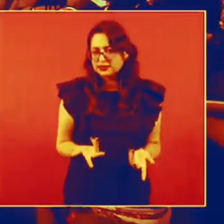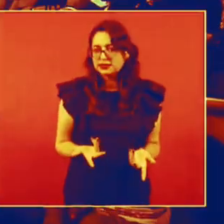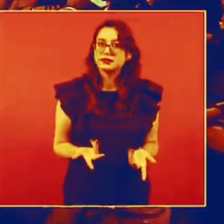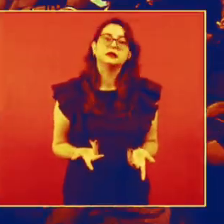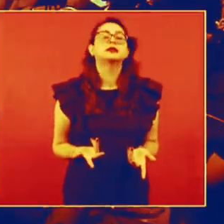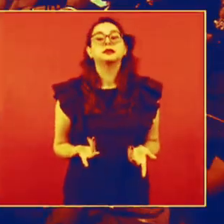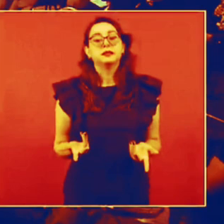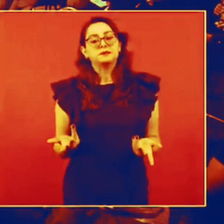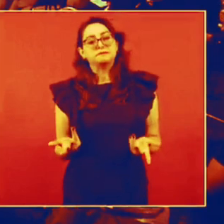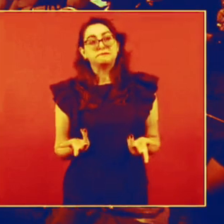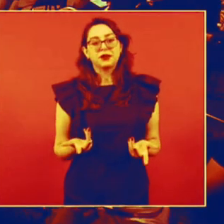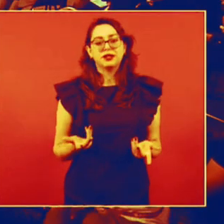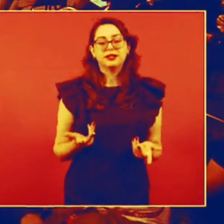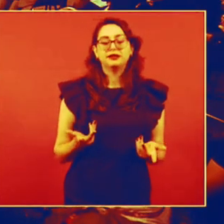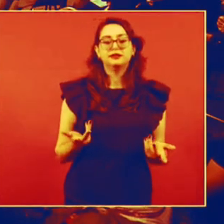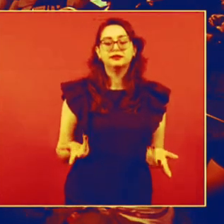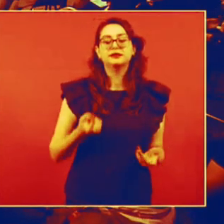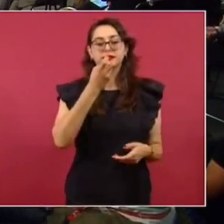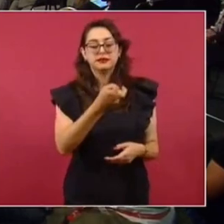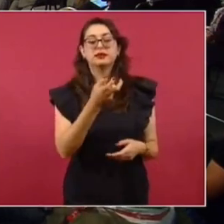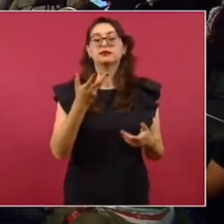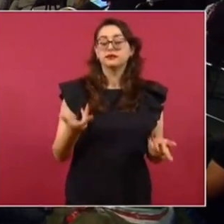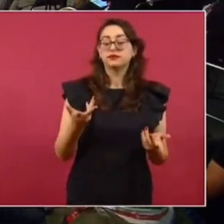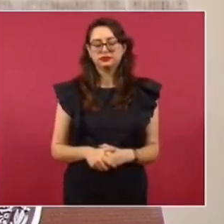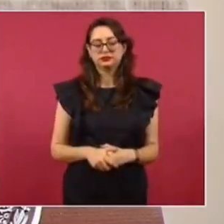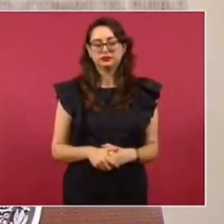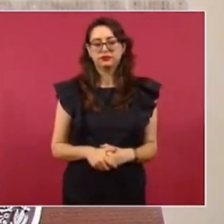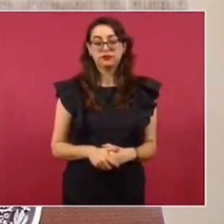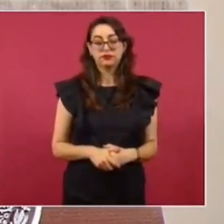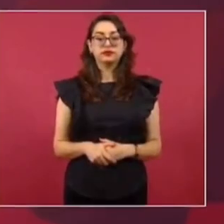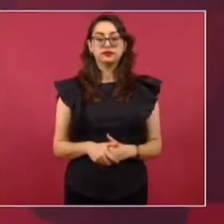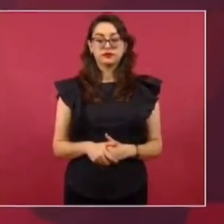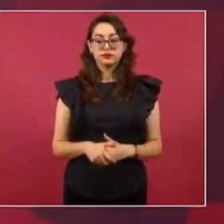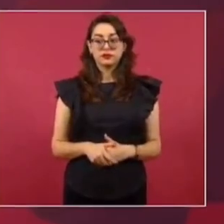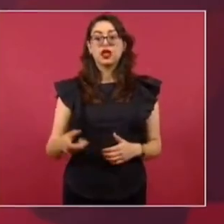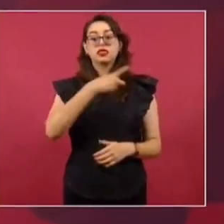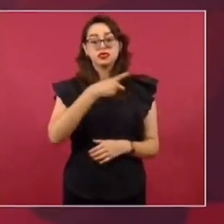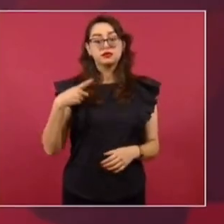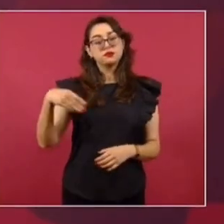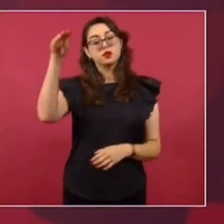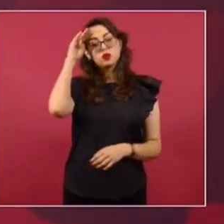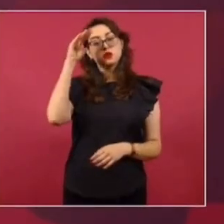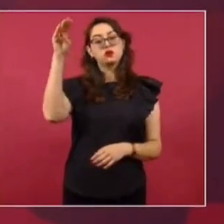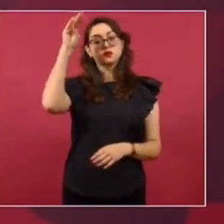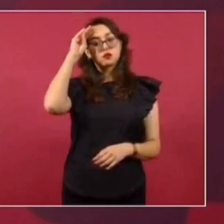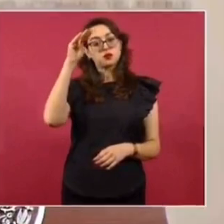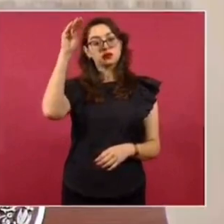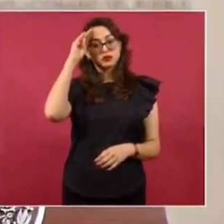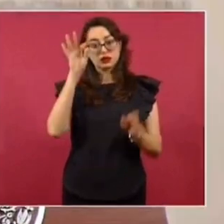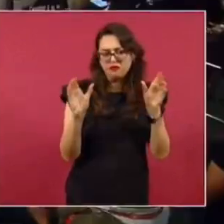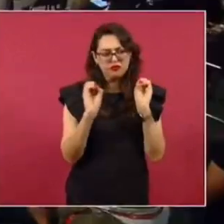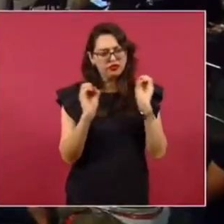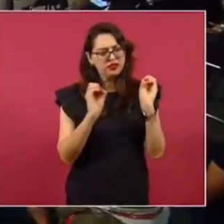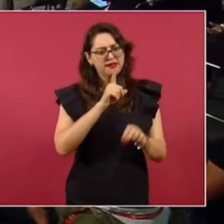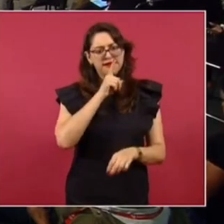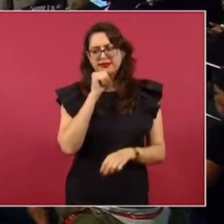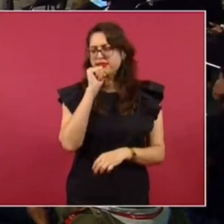Entonces, no hay que darle importancia a eso. Lo que hay que estar muy consciente es de que no se debe de espiar a nadie.